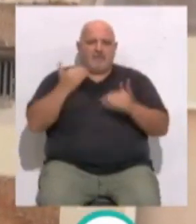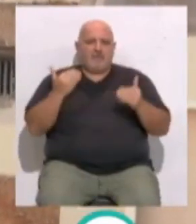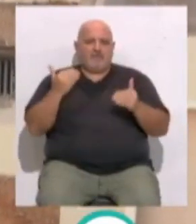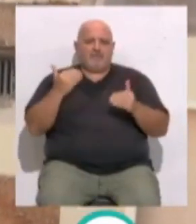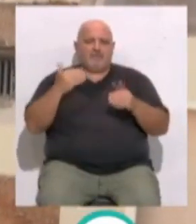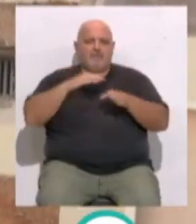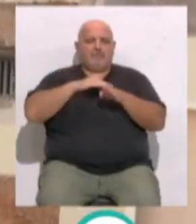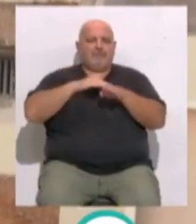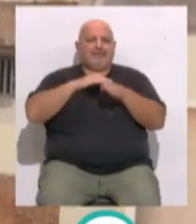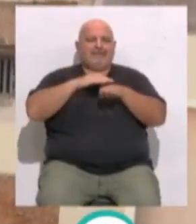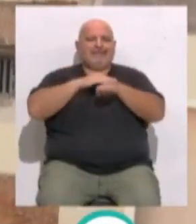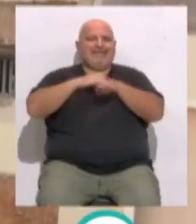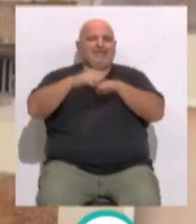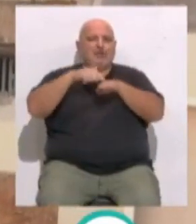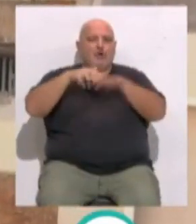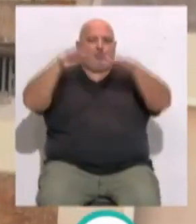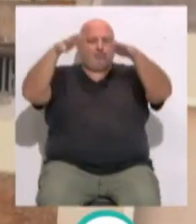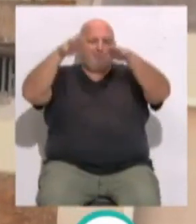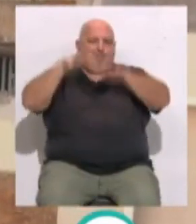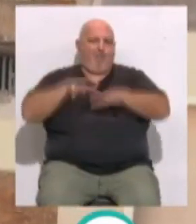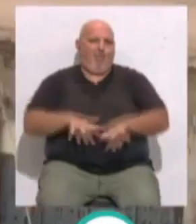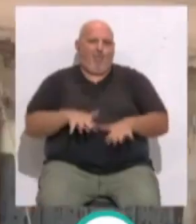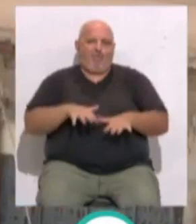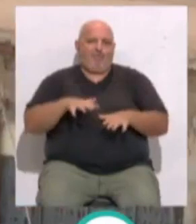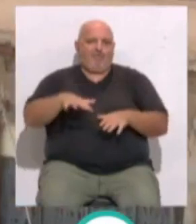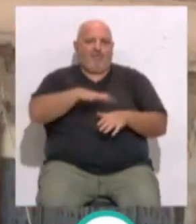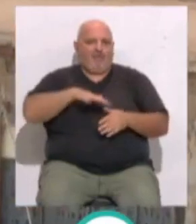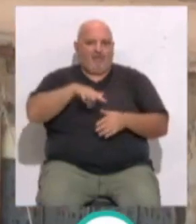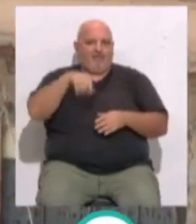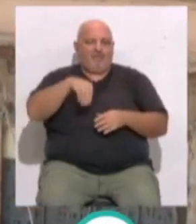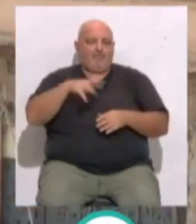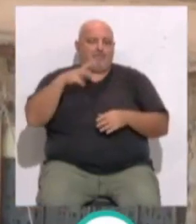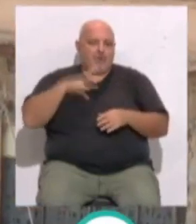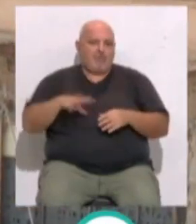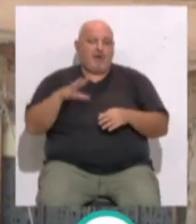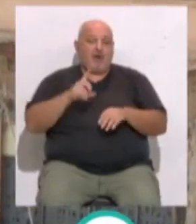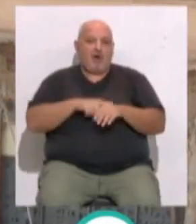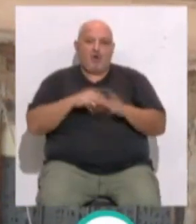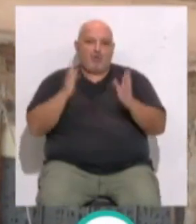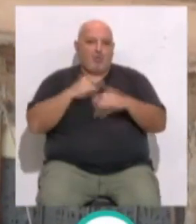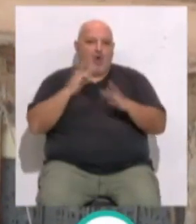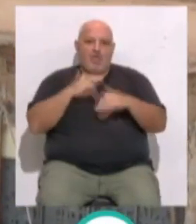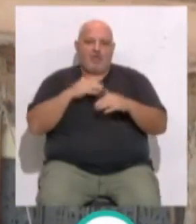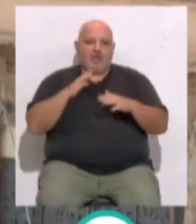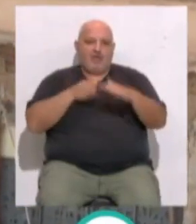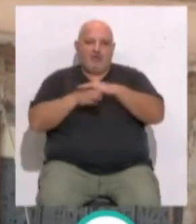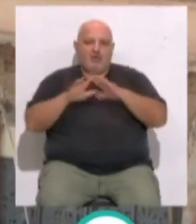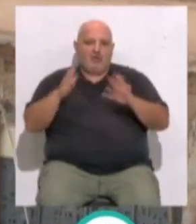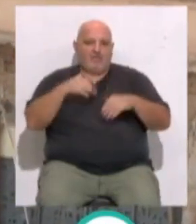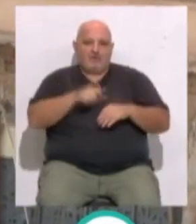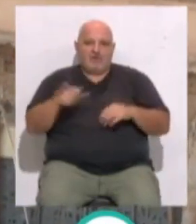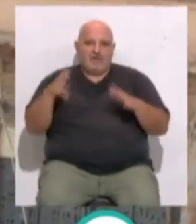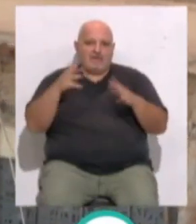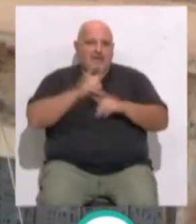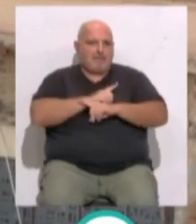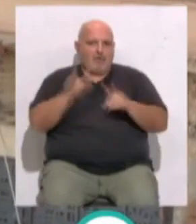jueves se desprendía gran parte del techo de la Iglesia del Centro Educativo. Afortunadamente a esa hora no se encontraba nadie en el interior del templo